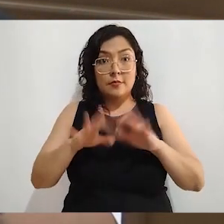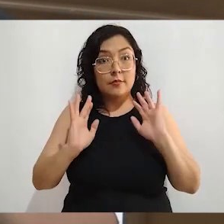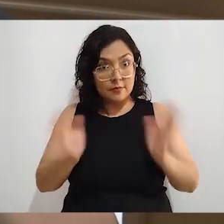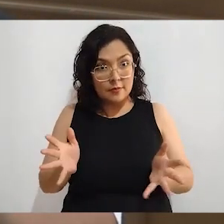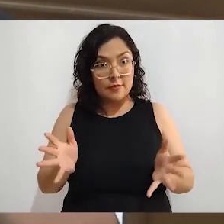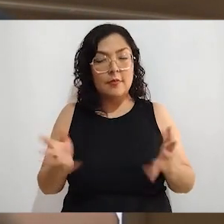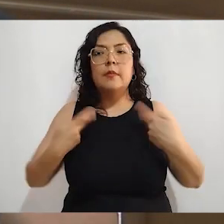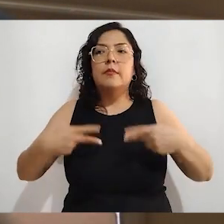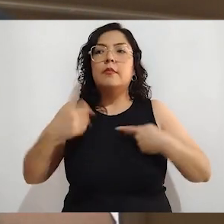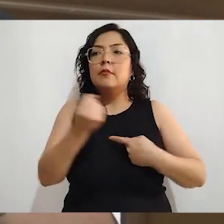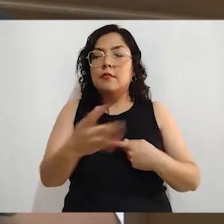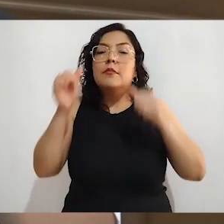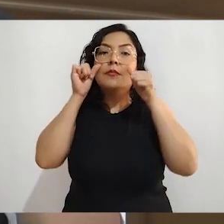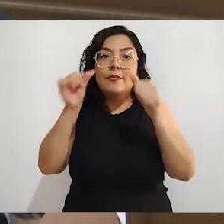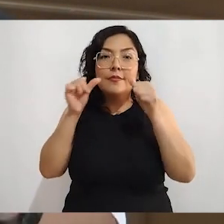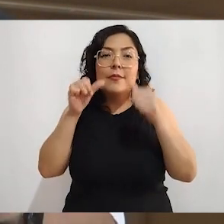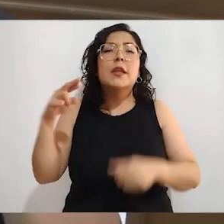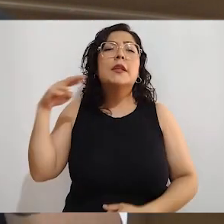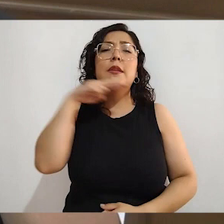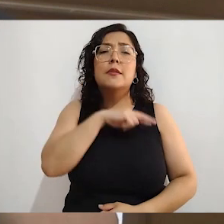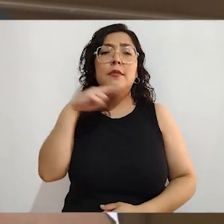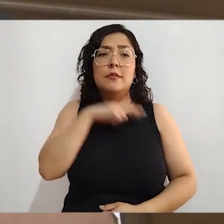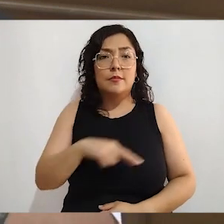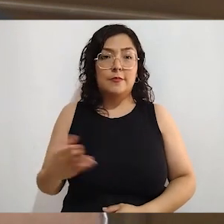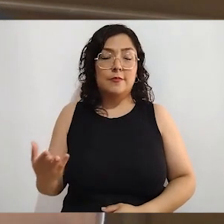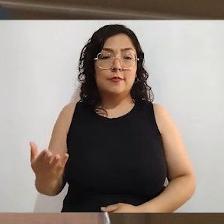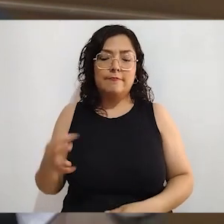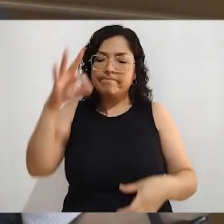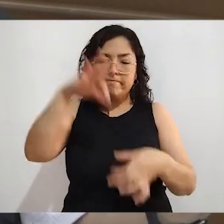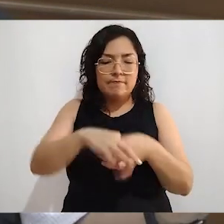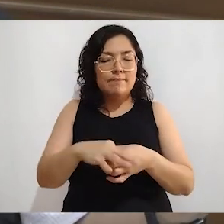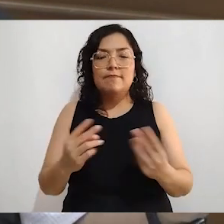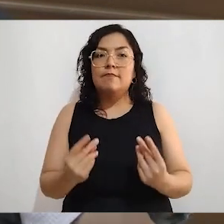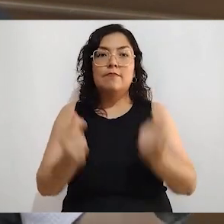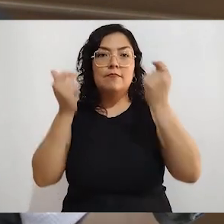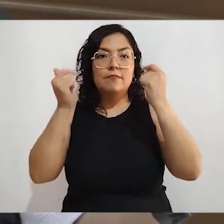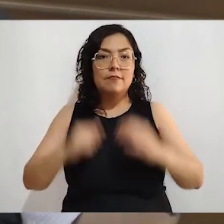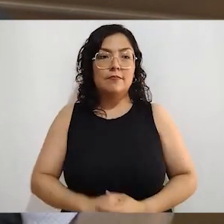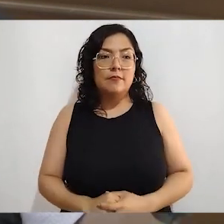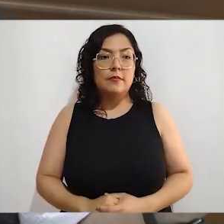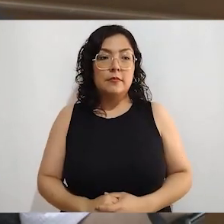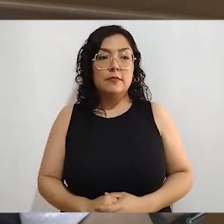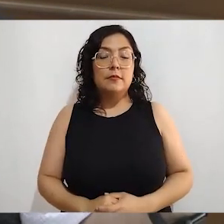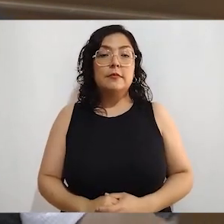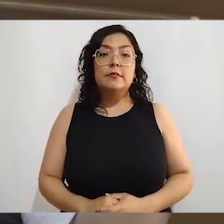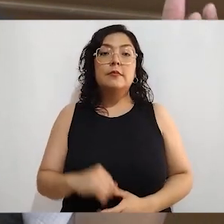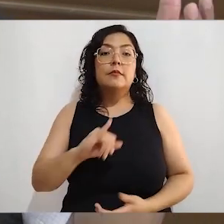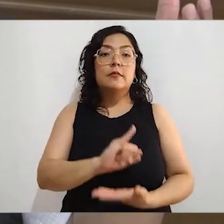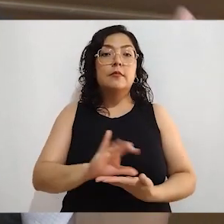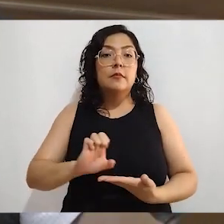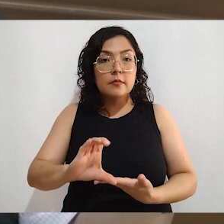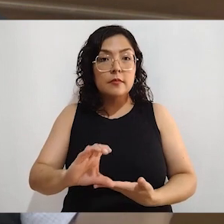atender a la gente de una manera muy ágil, sin aglomeraciones. Entonces, bueno, el banquete está listo,